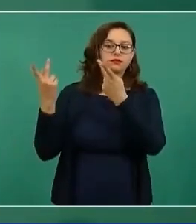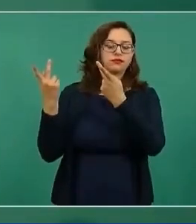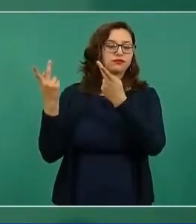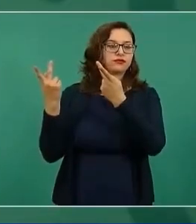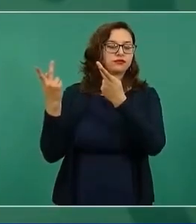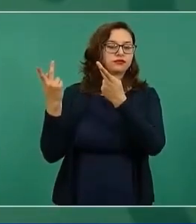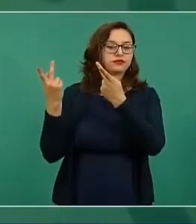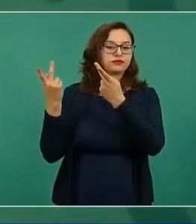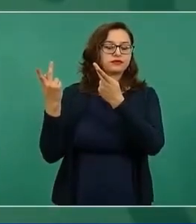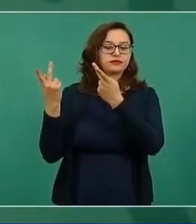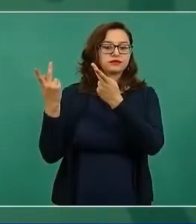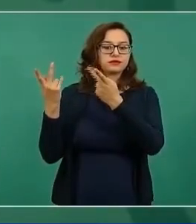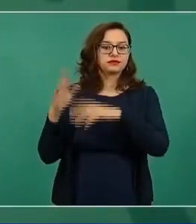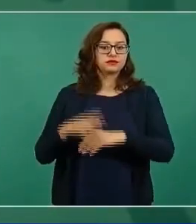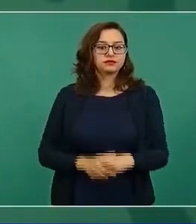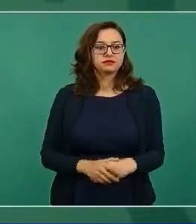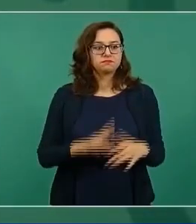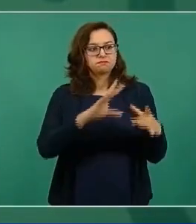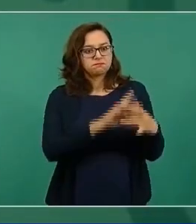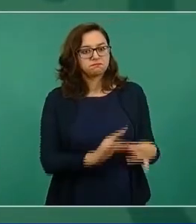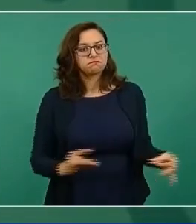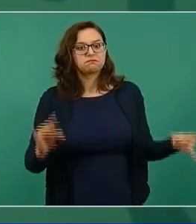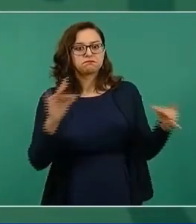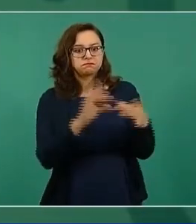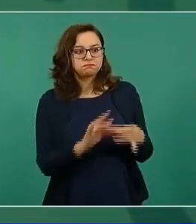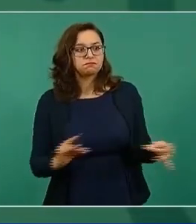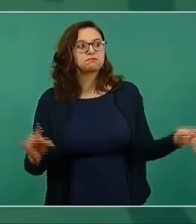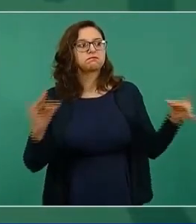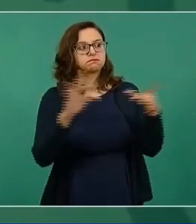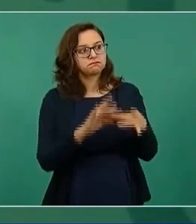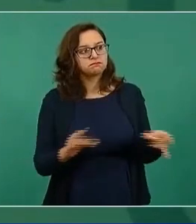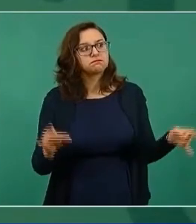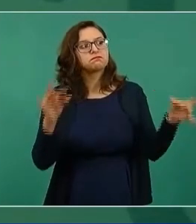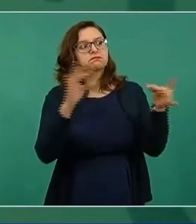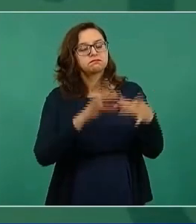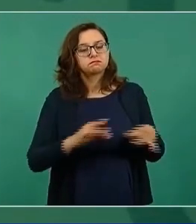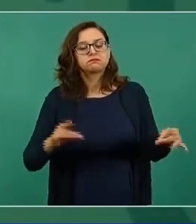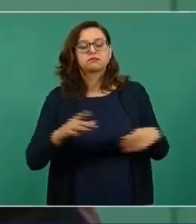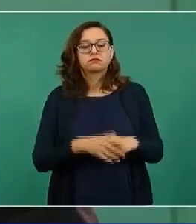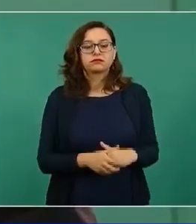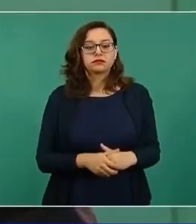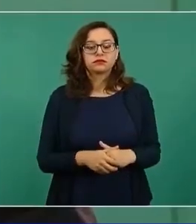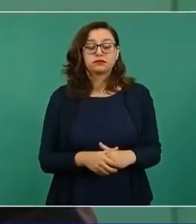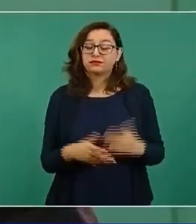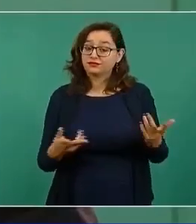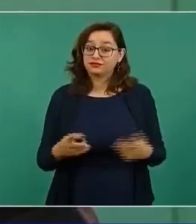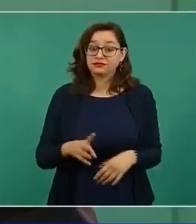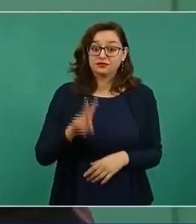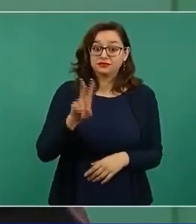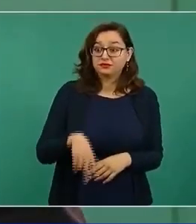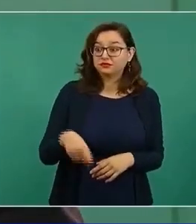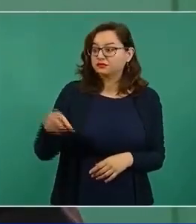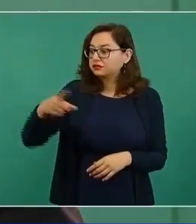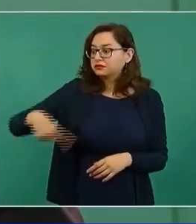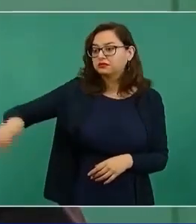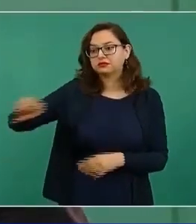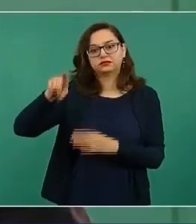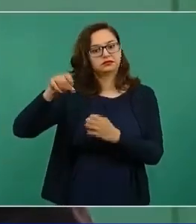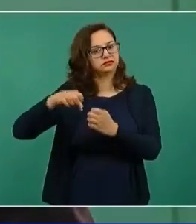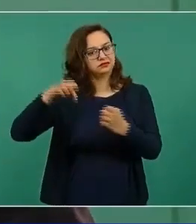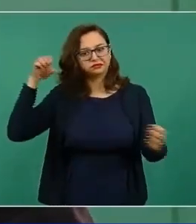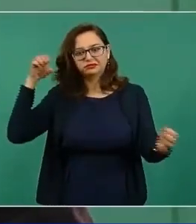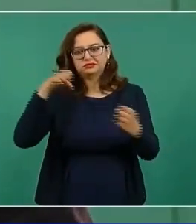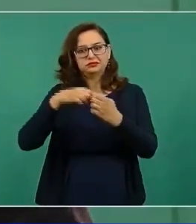extranjeros y que habían engañado porque no se había invertido.